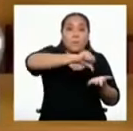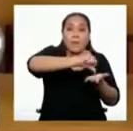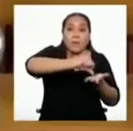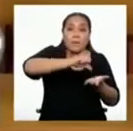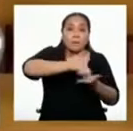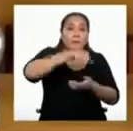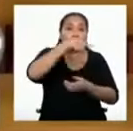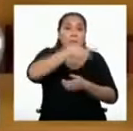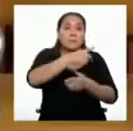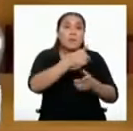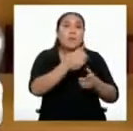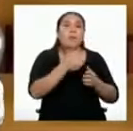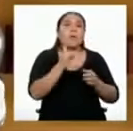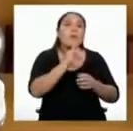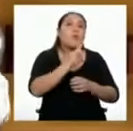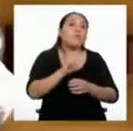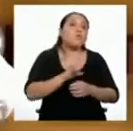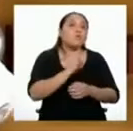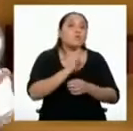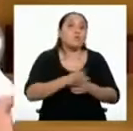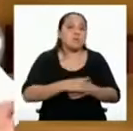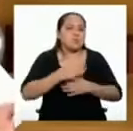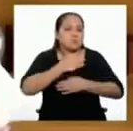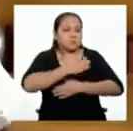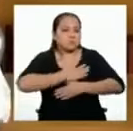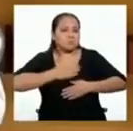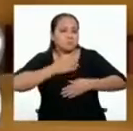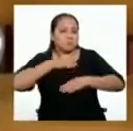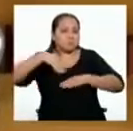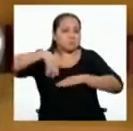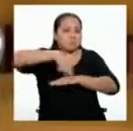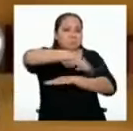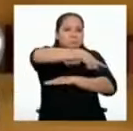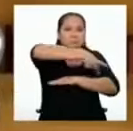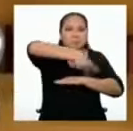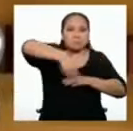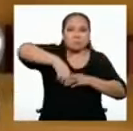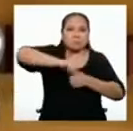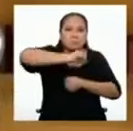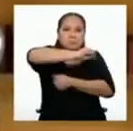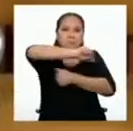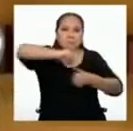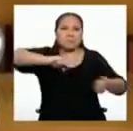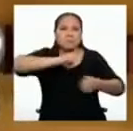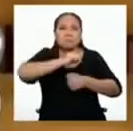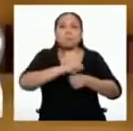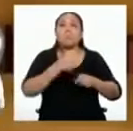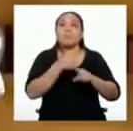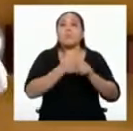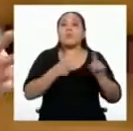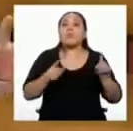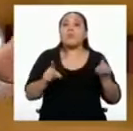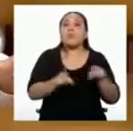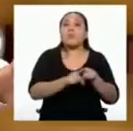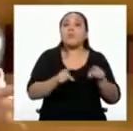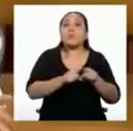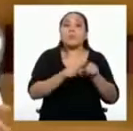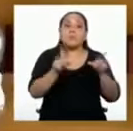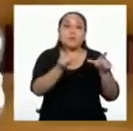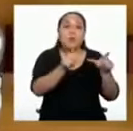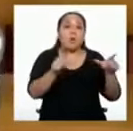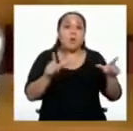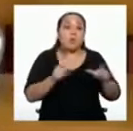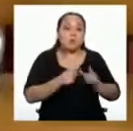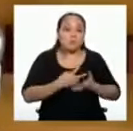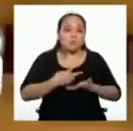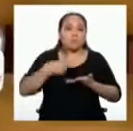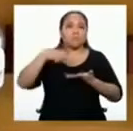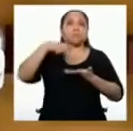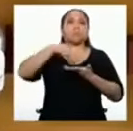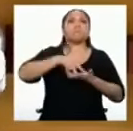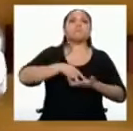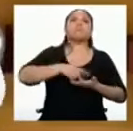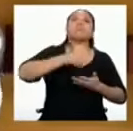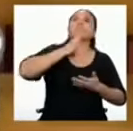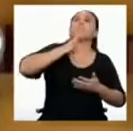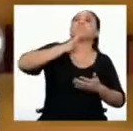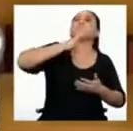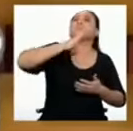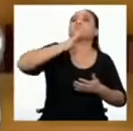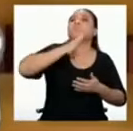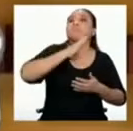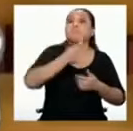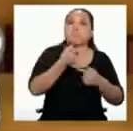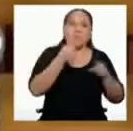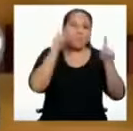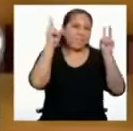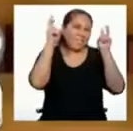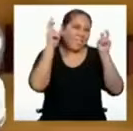puede ser usado como un espacio de disfrute y recreación, pero también puede ser usado como un espacio para expresar su postura sobre